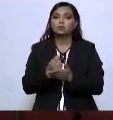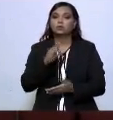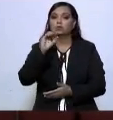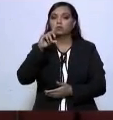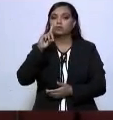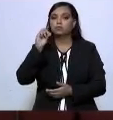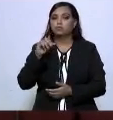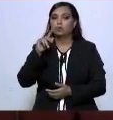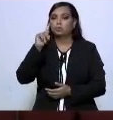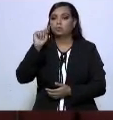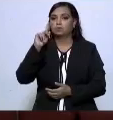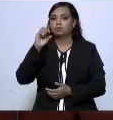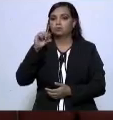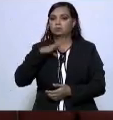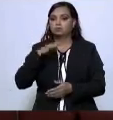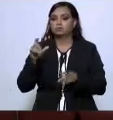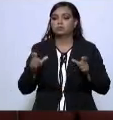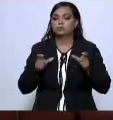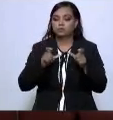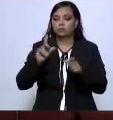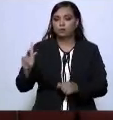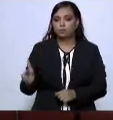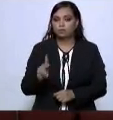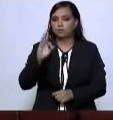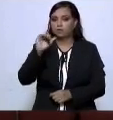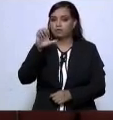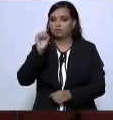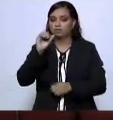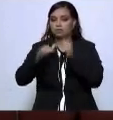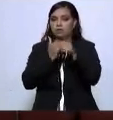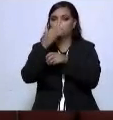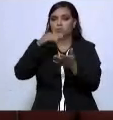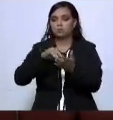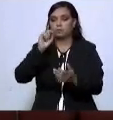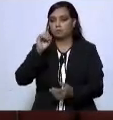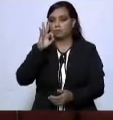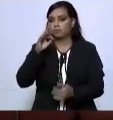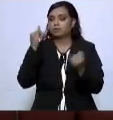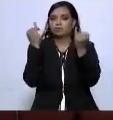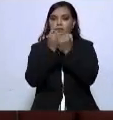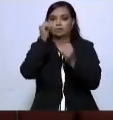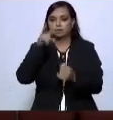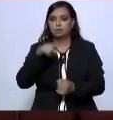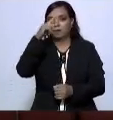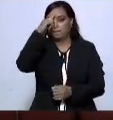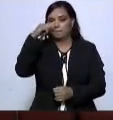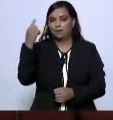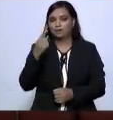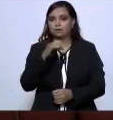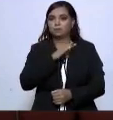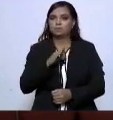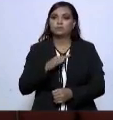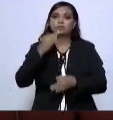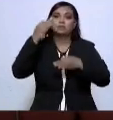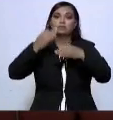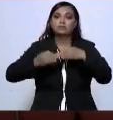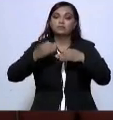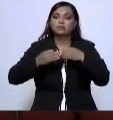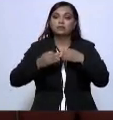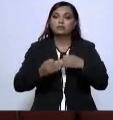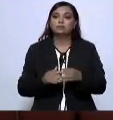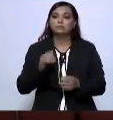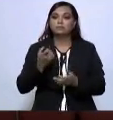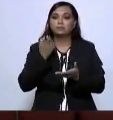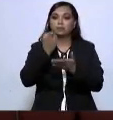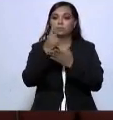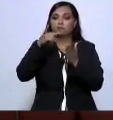de Aportaciones de la Seguridad Pública, el FAS 2023, y también para que se termine el ejercicio